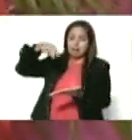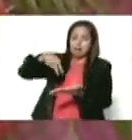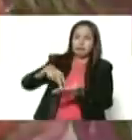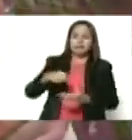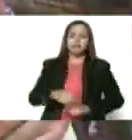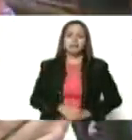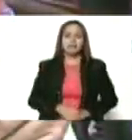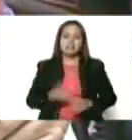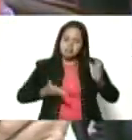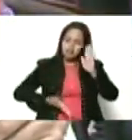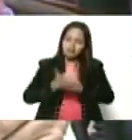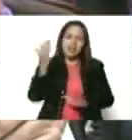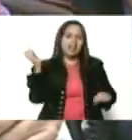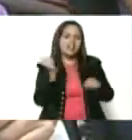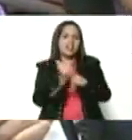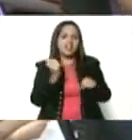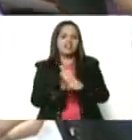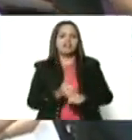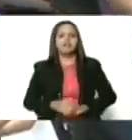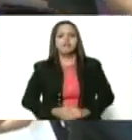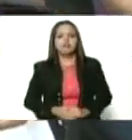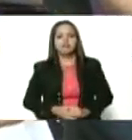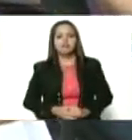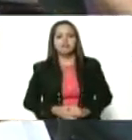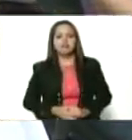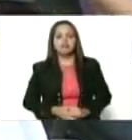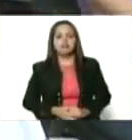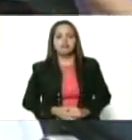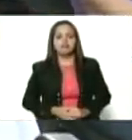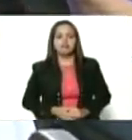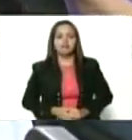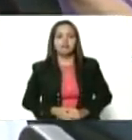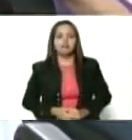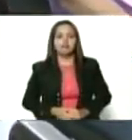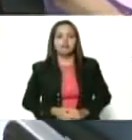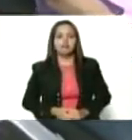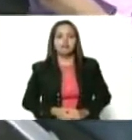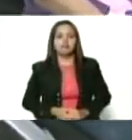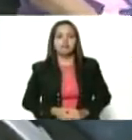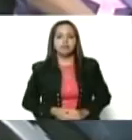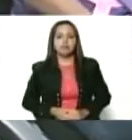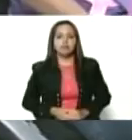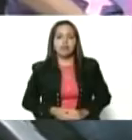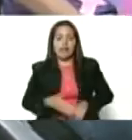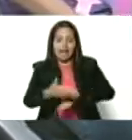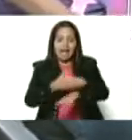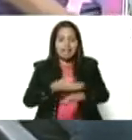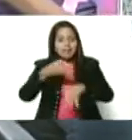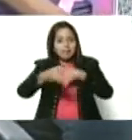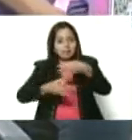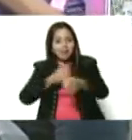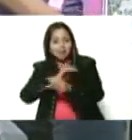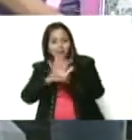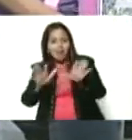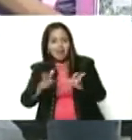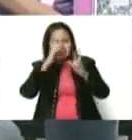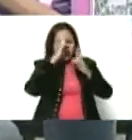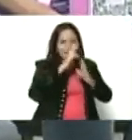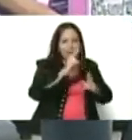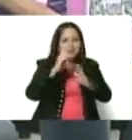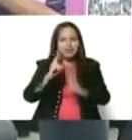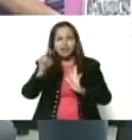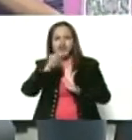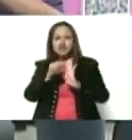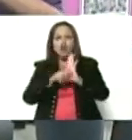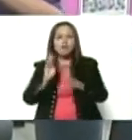salen a la brega, mi presidente, y así, por supuesto, lo que usted acaba de indicar muy claramente, hemos respetado todas las